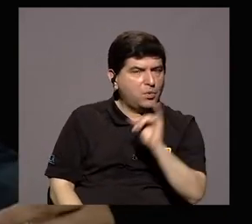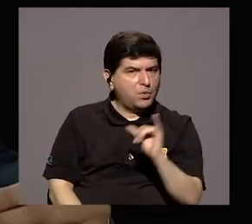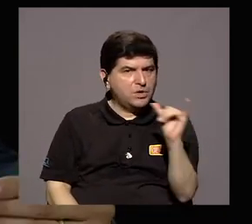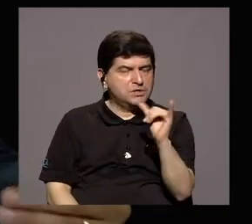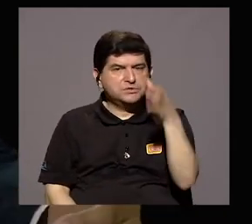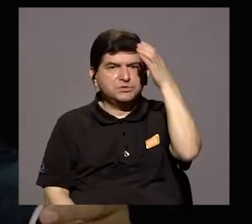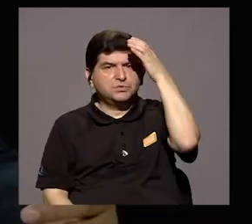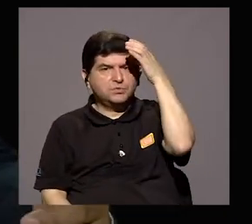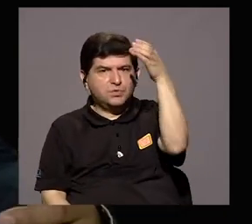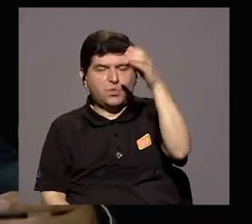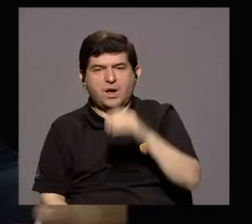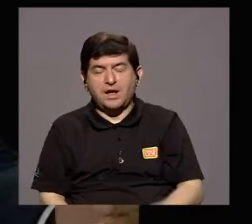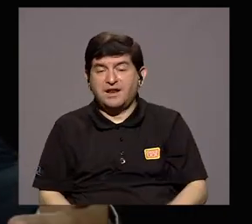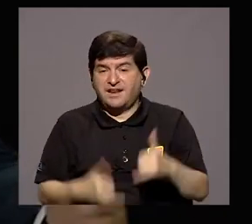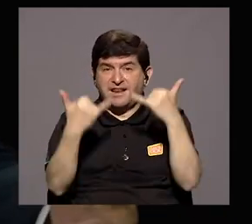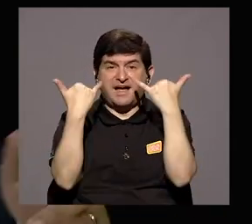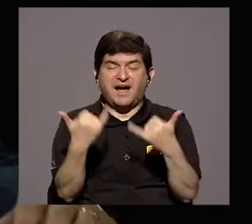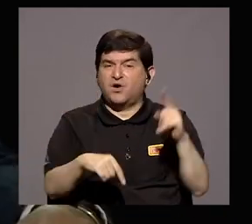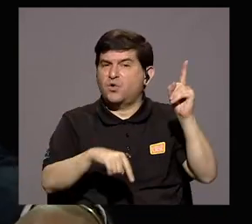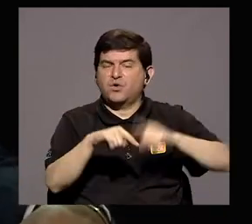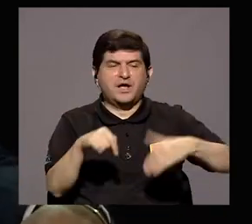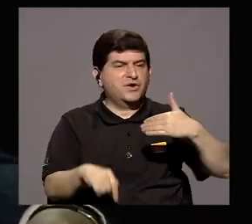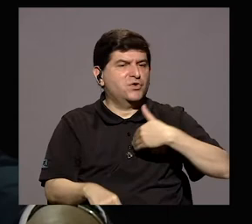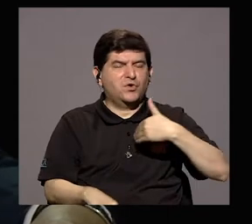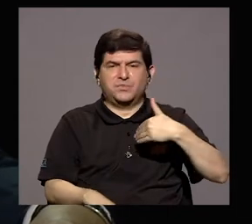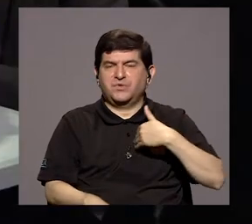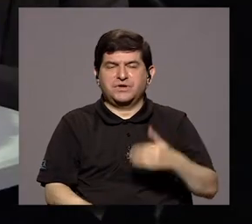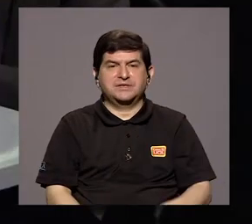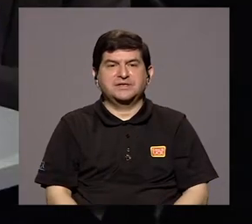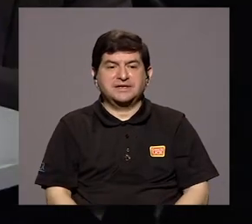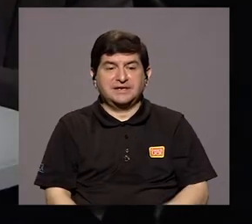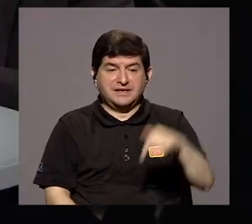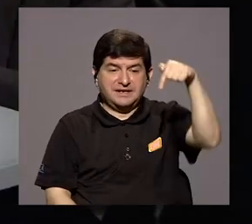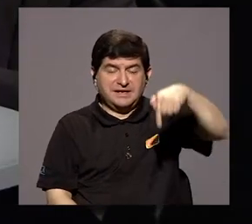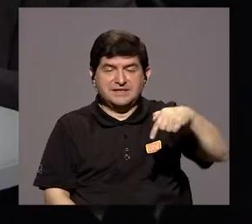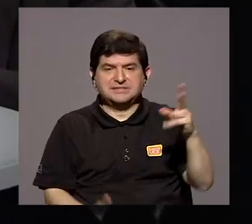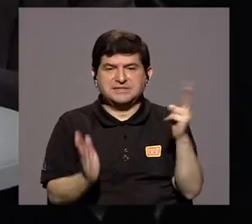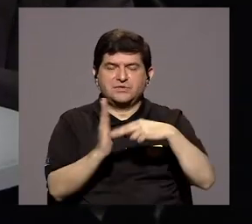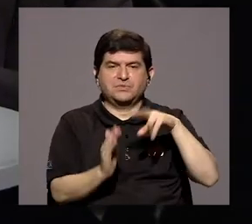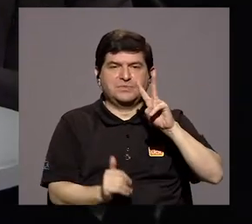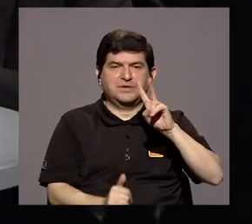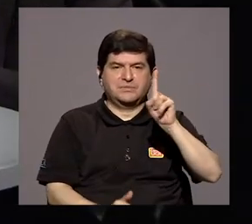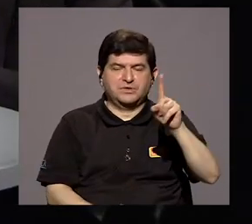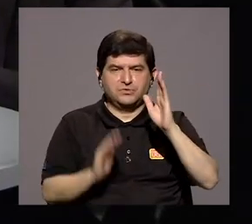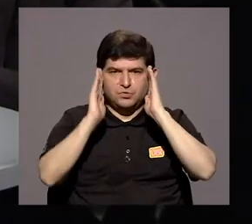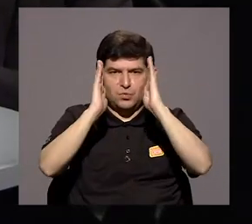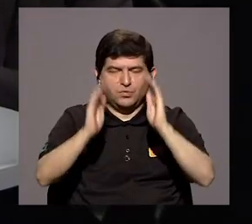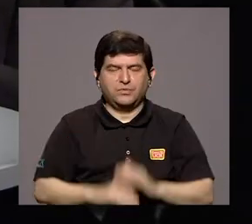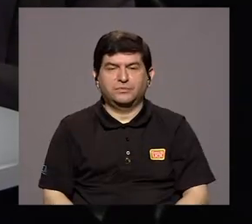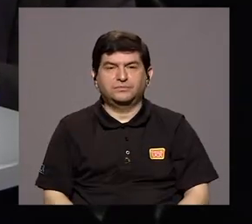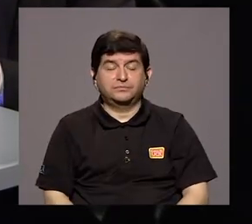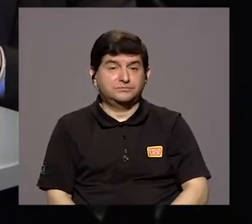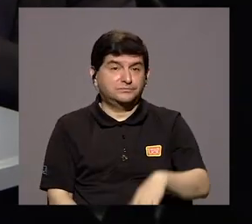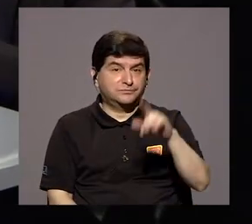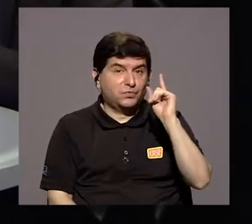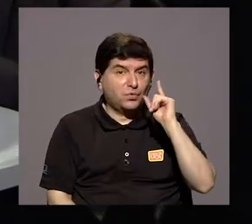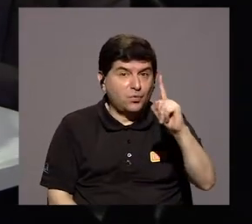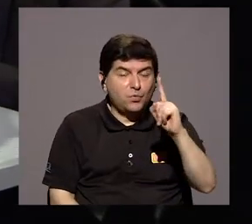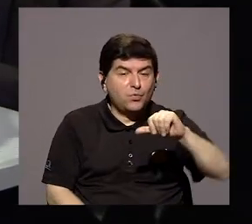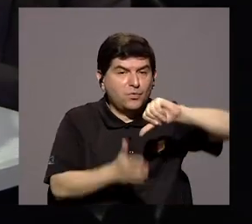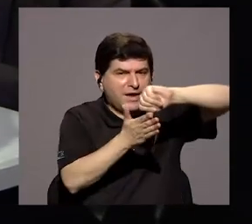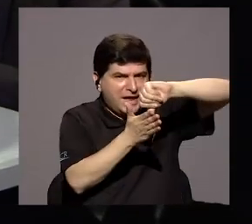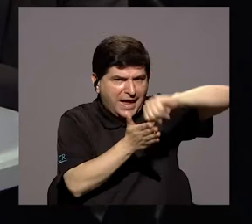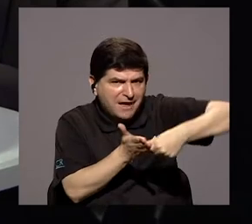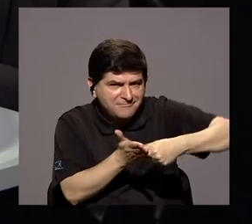cultura, que hoy no van a poder tener réditos en el 2021? Bueno, uno de los mayores énfasis que hemos